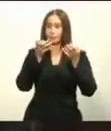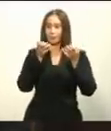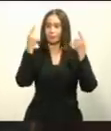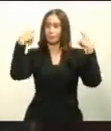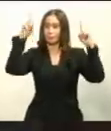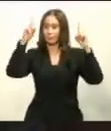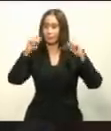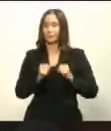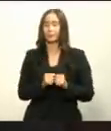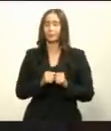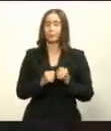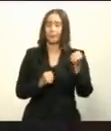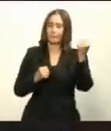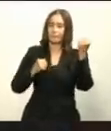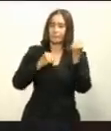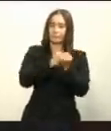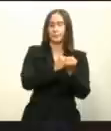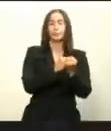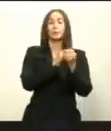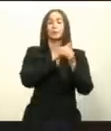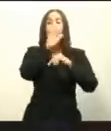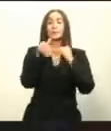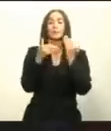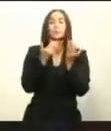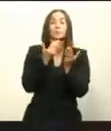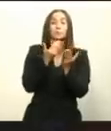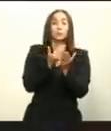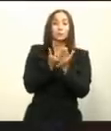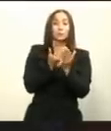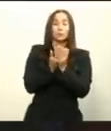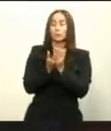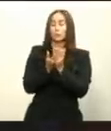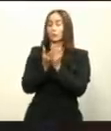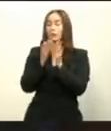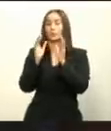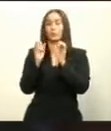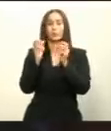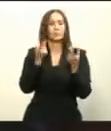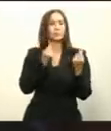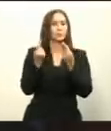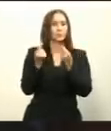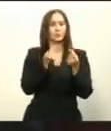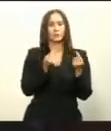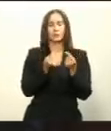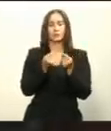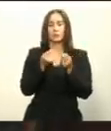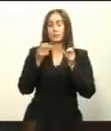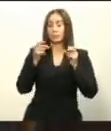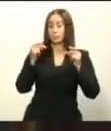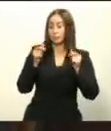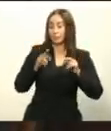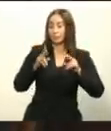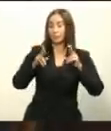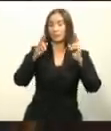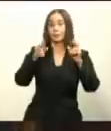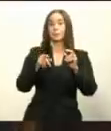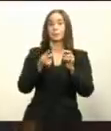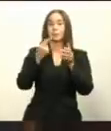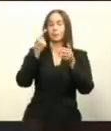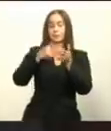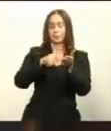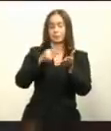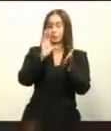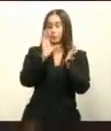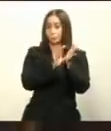Impulsar todas las acciones y acelerar los pasos que permitan garantizar el pleno derecho de nuestra Constitución,